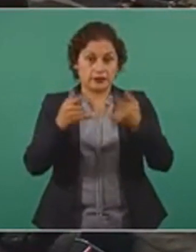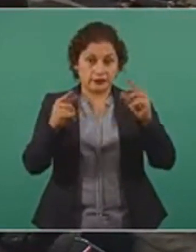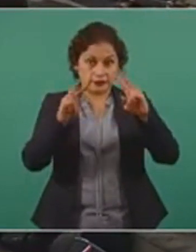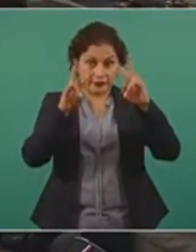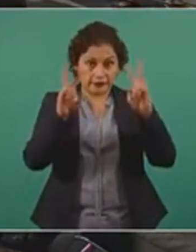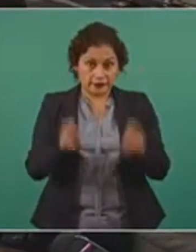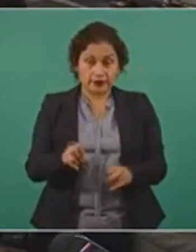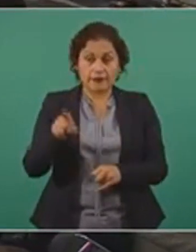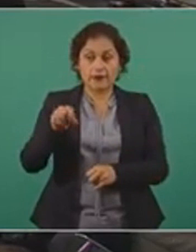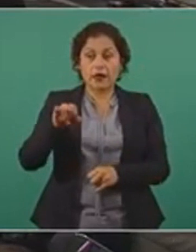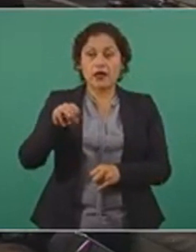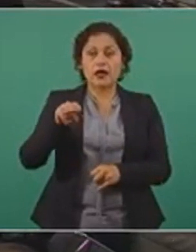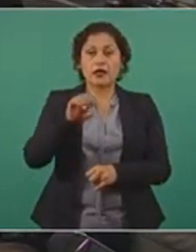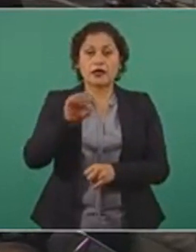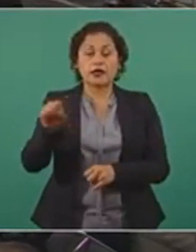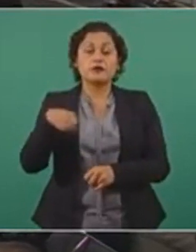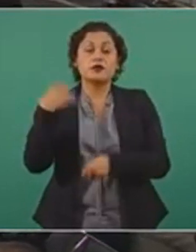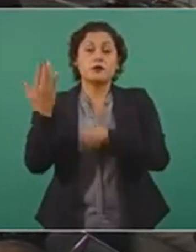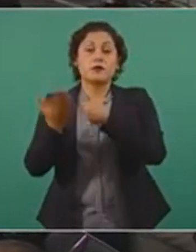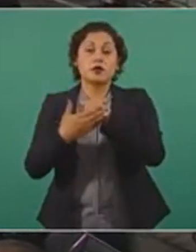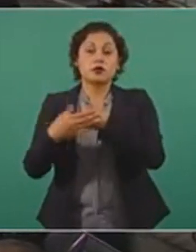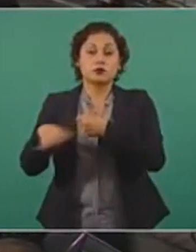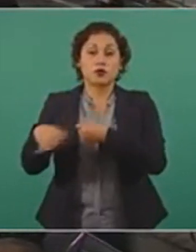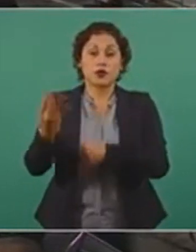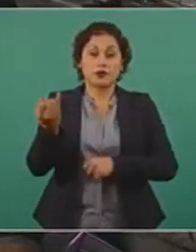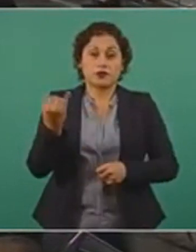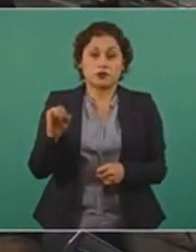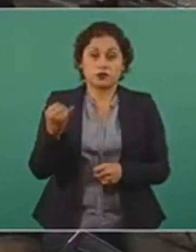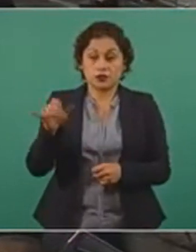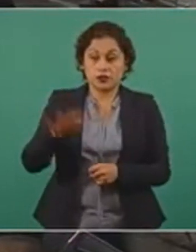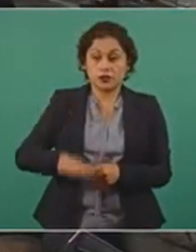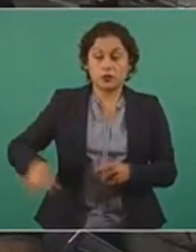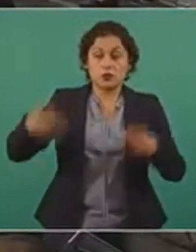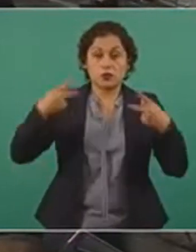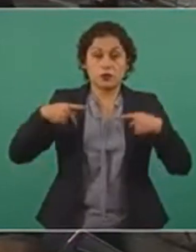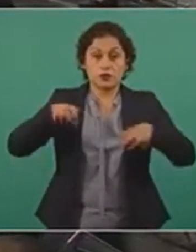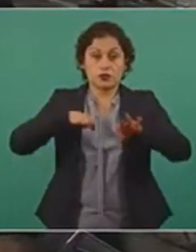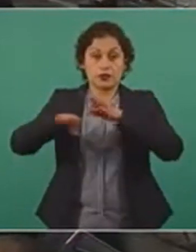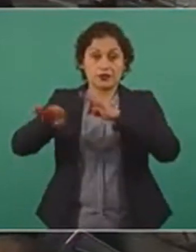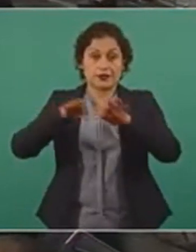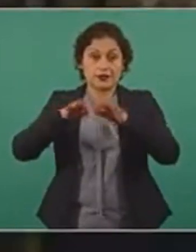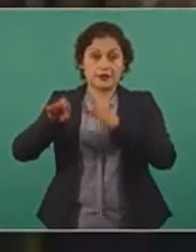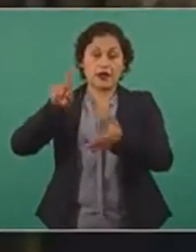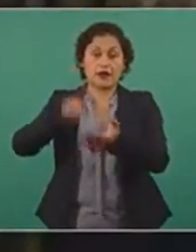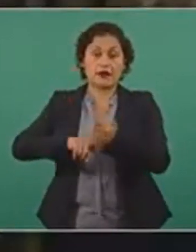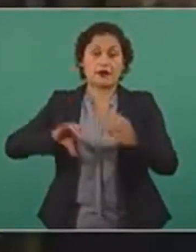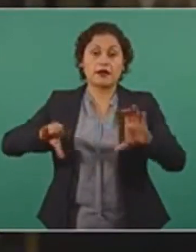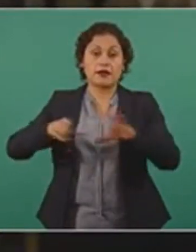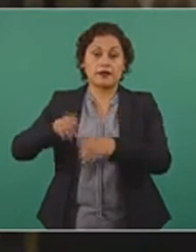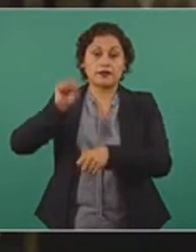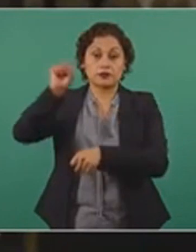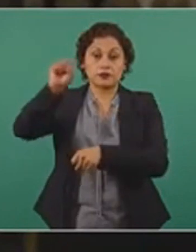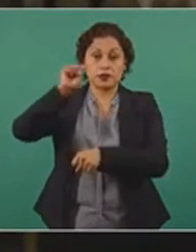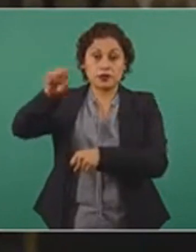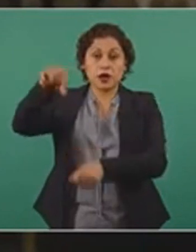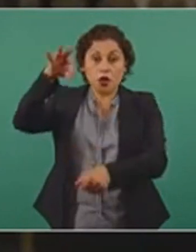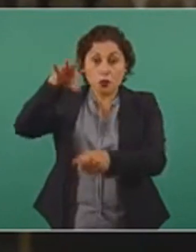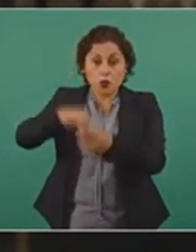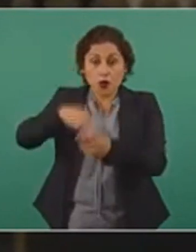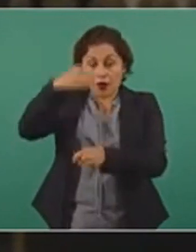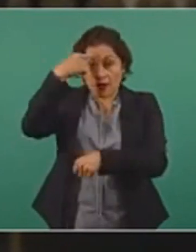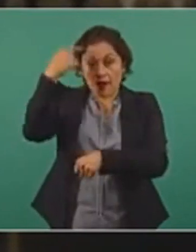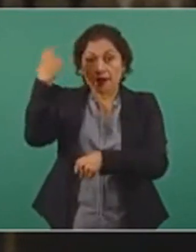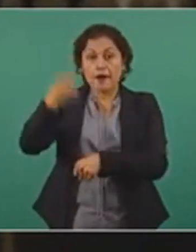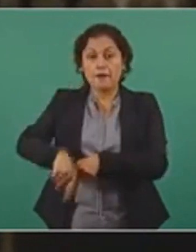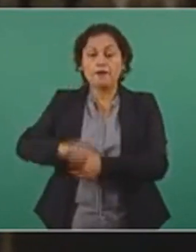próximo 14 de junio, los trabajadores sindicalizados de esta institución van a votar para legitimar su contrato colectivo.